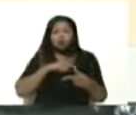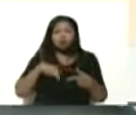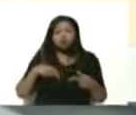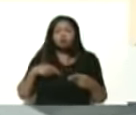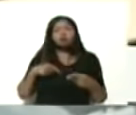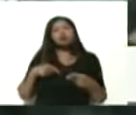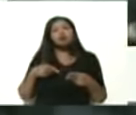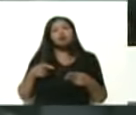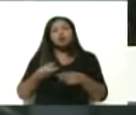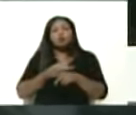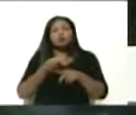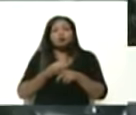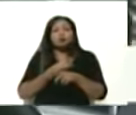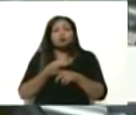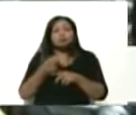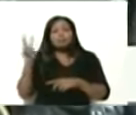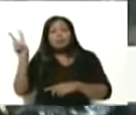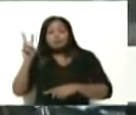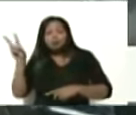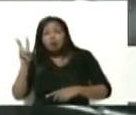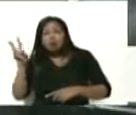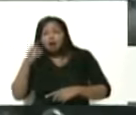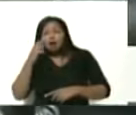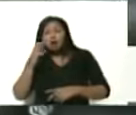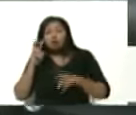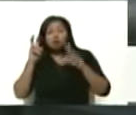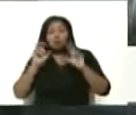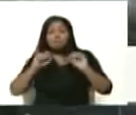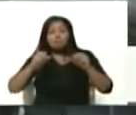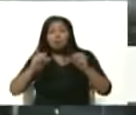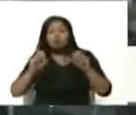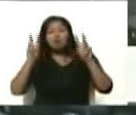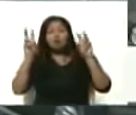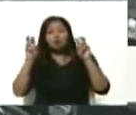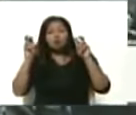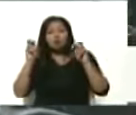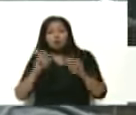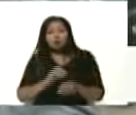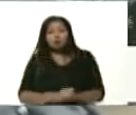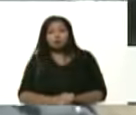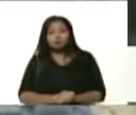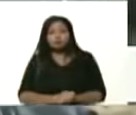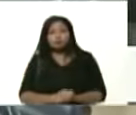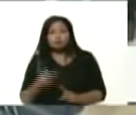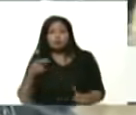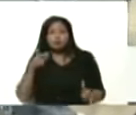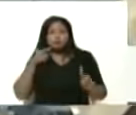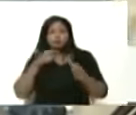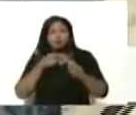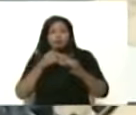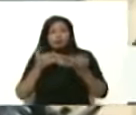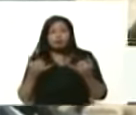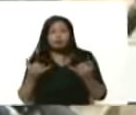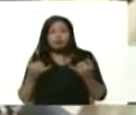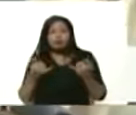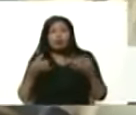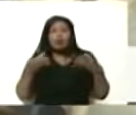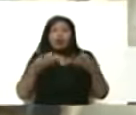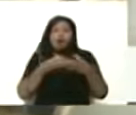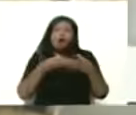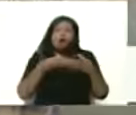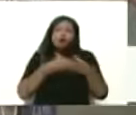creemos en el mercado venezolano y esto es un modelo nuevo una moto de baja cilindrada que va a ir dirigido a la clase